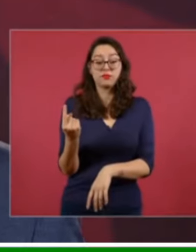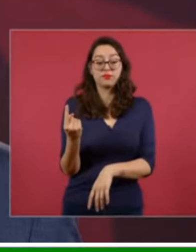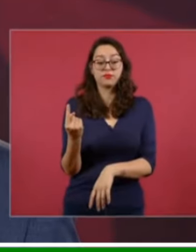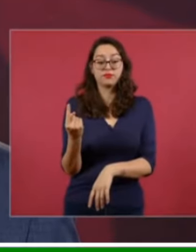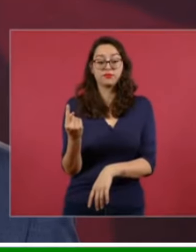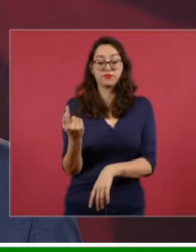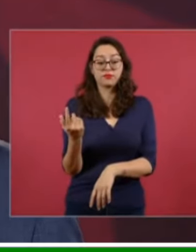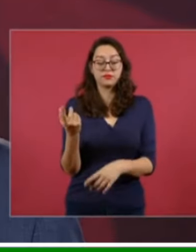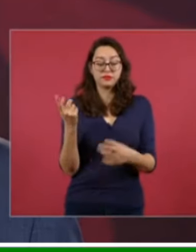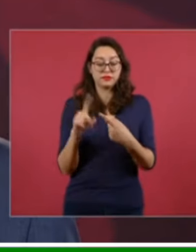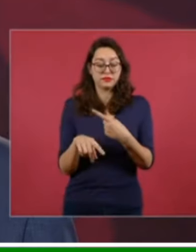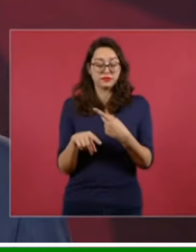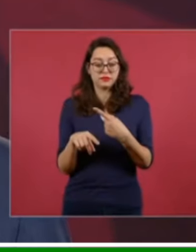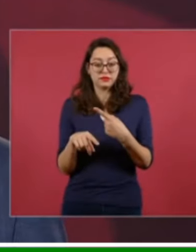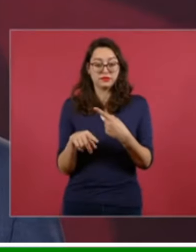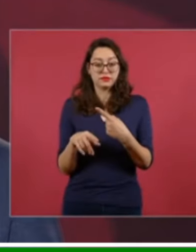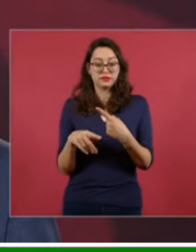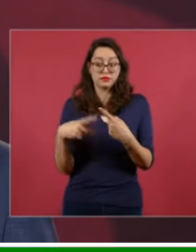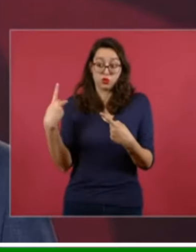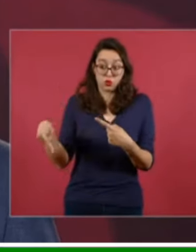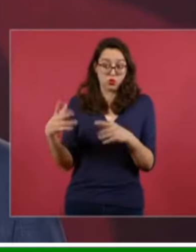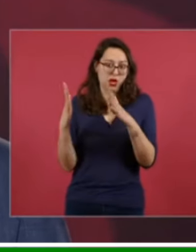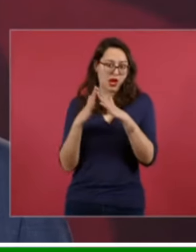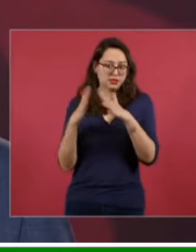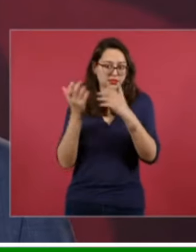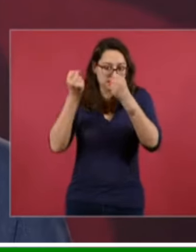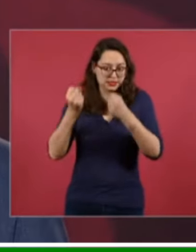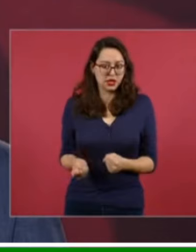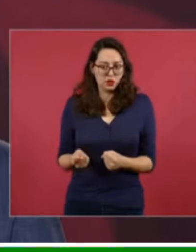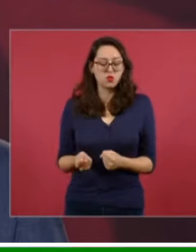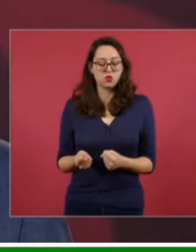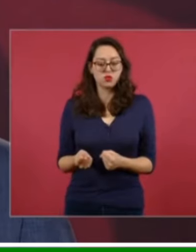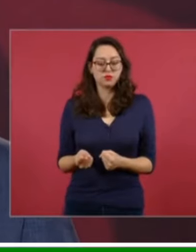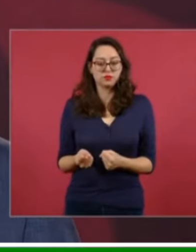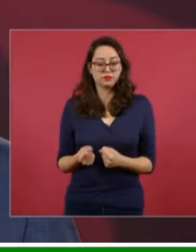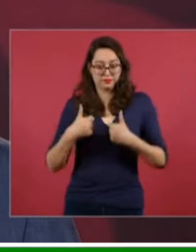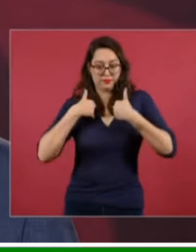Bueno, primero, es garantizarle la vivienda. Entonces, todos los jóvenes